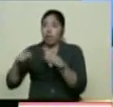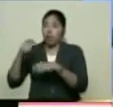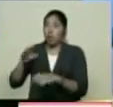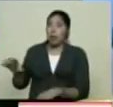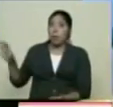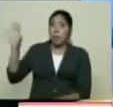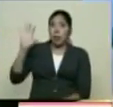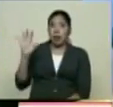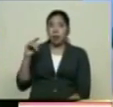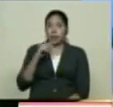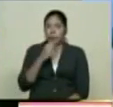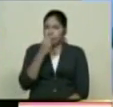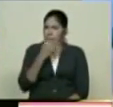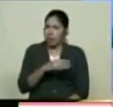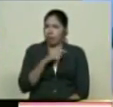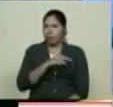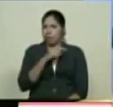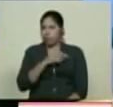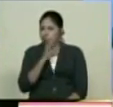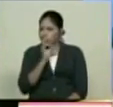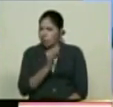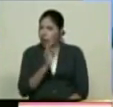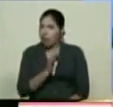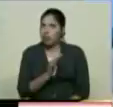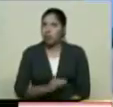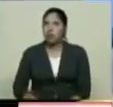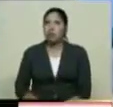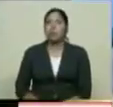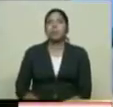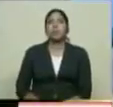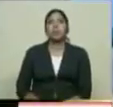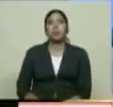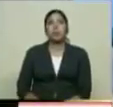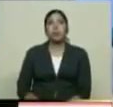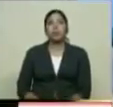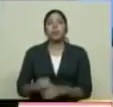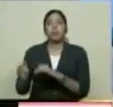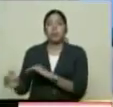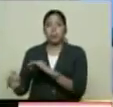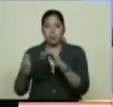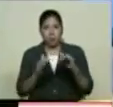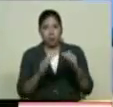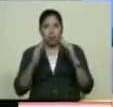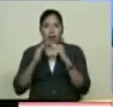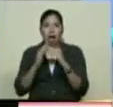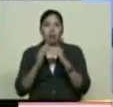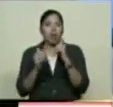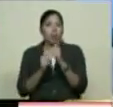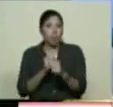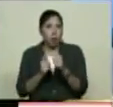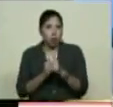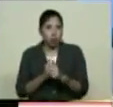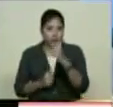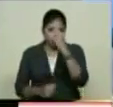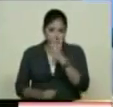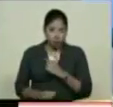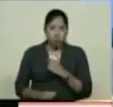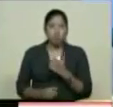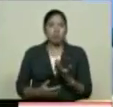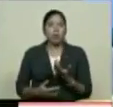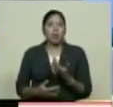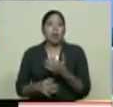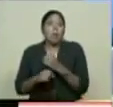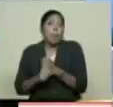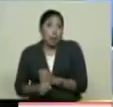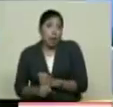Allí se está dando Esa producción de calidad Pero Con el tema De la casa Del atleta Estamos a la espera Al igual